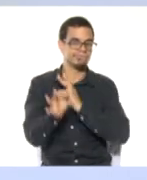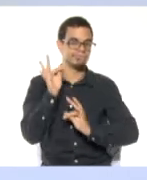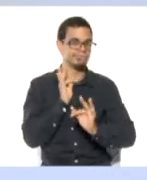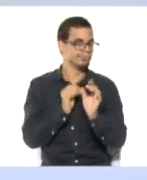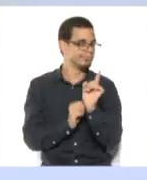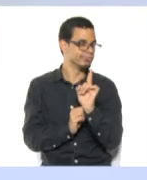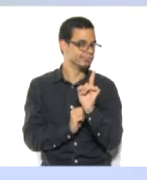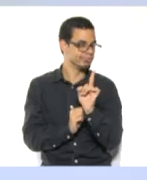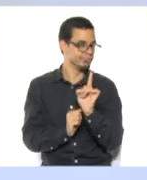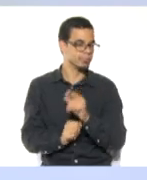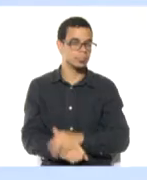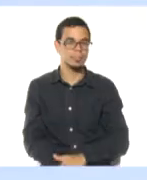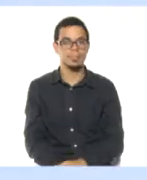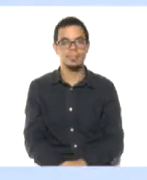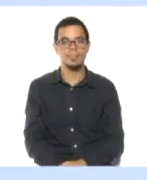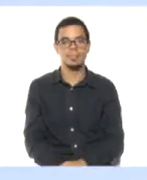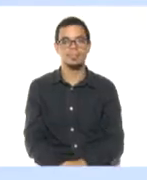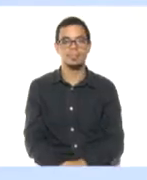COVID-19.